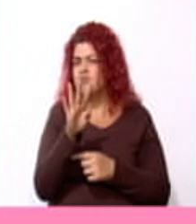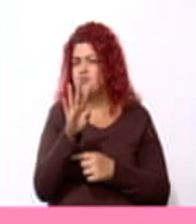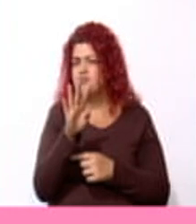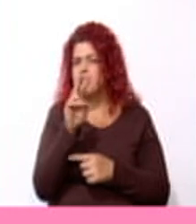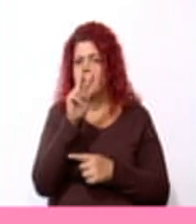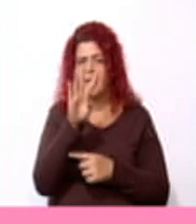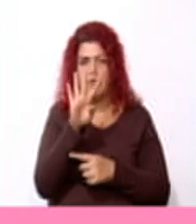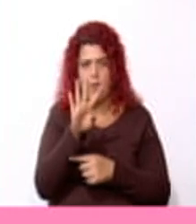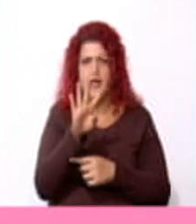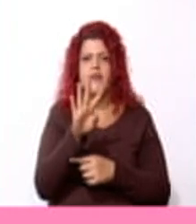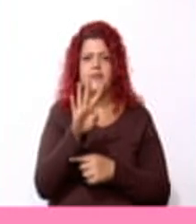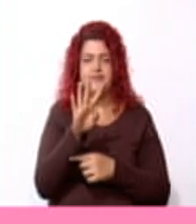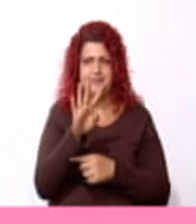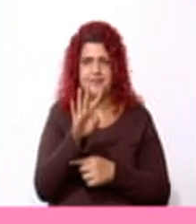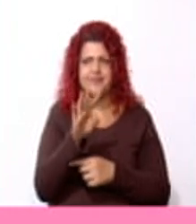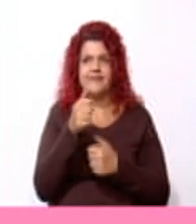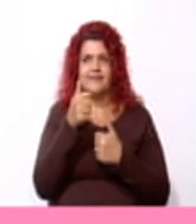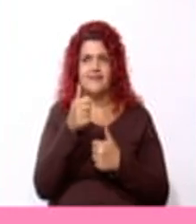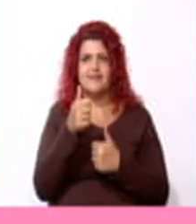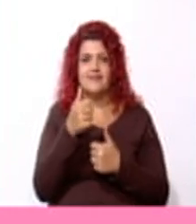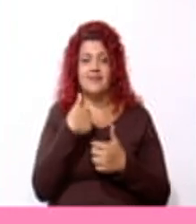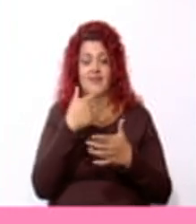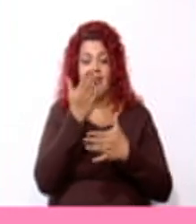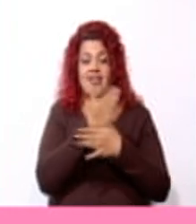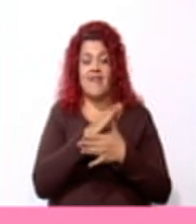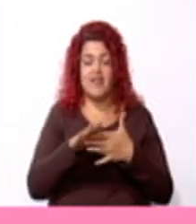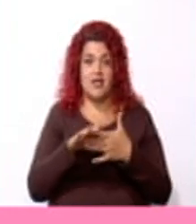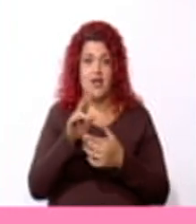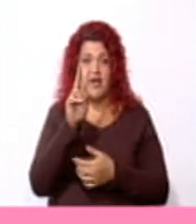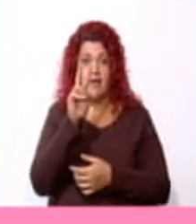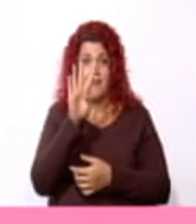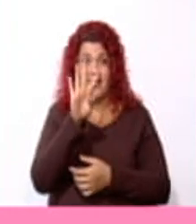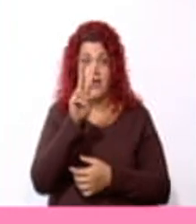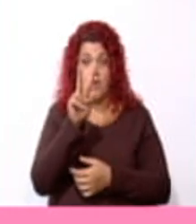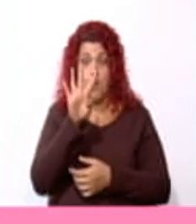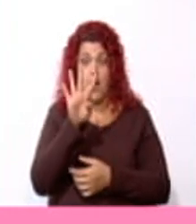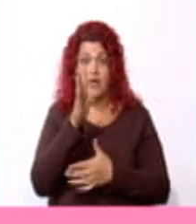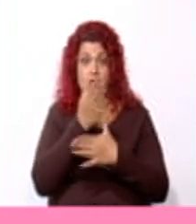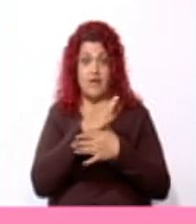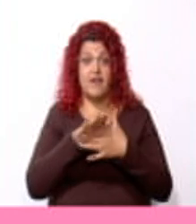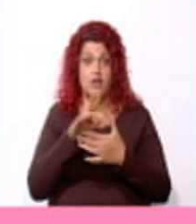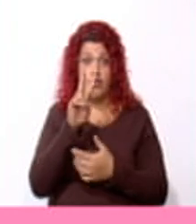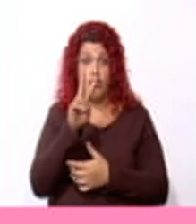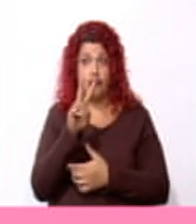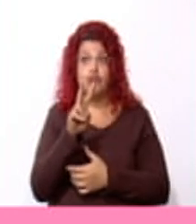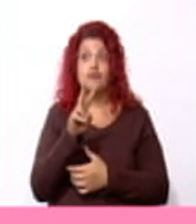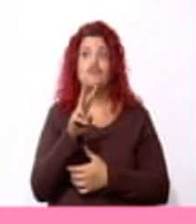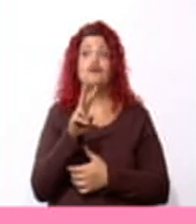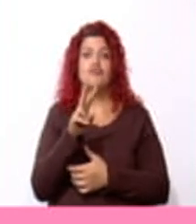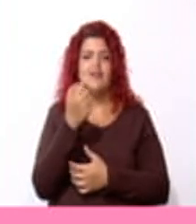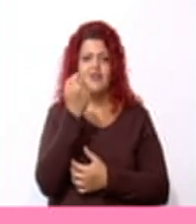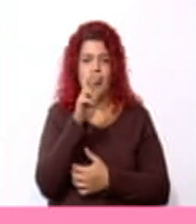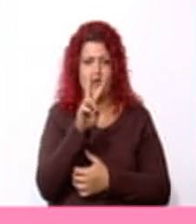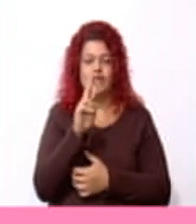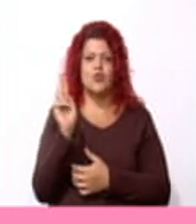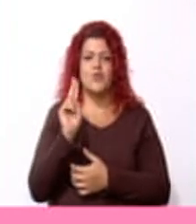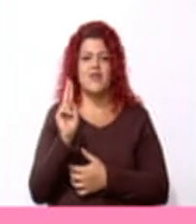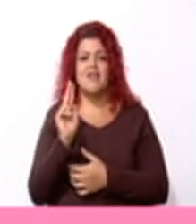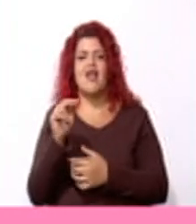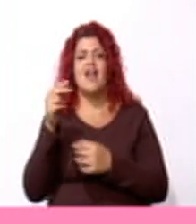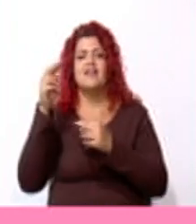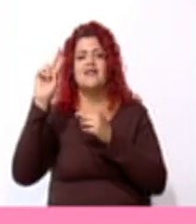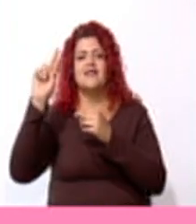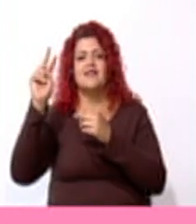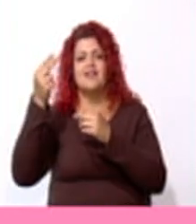24. Muy bien. Y si lo divido, 24 entre 2 da 12 unidades